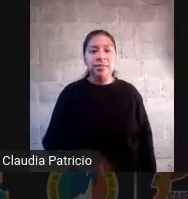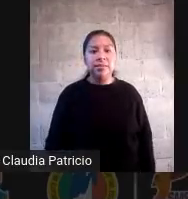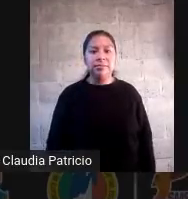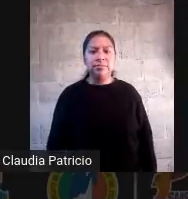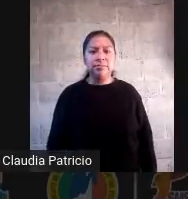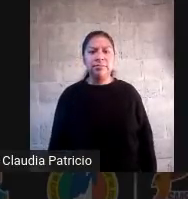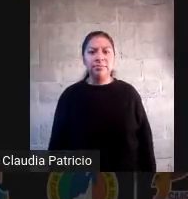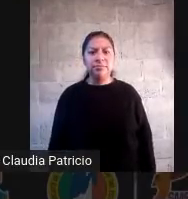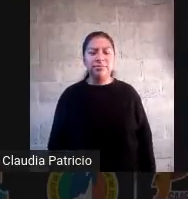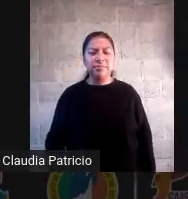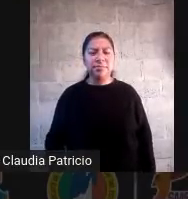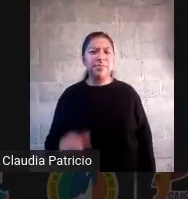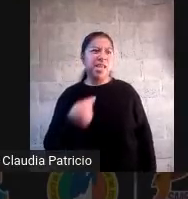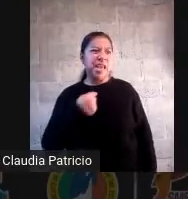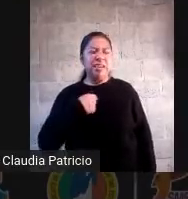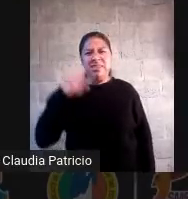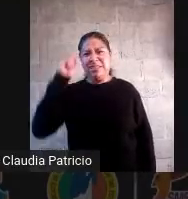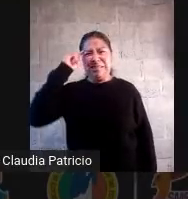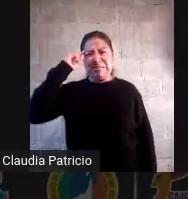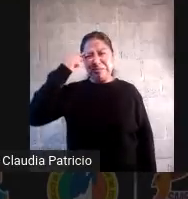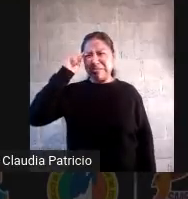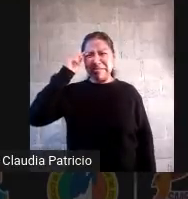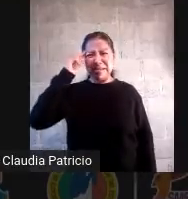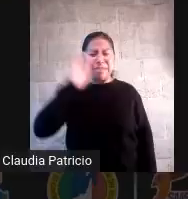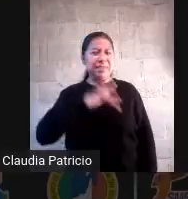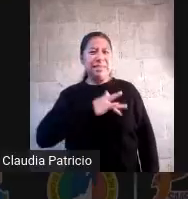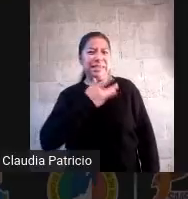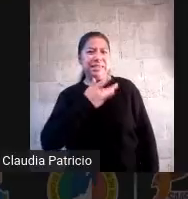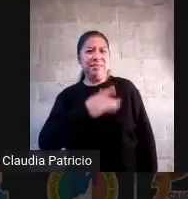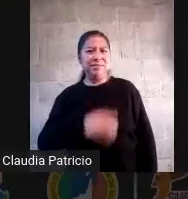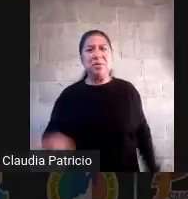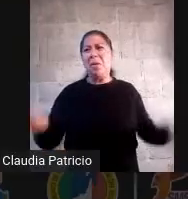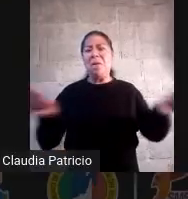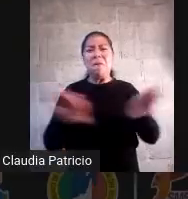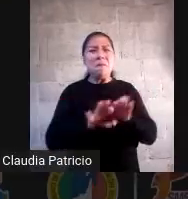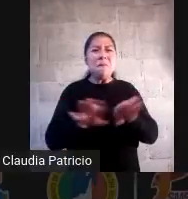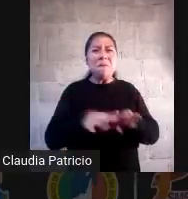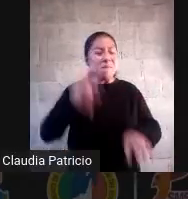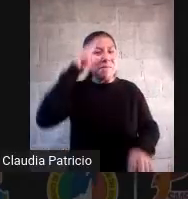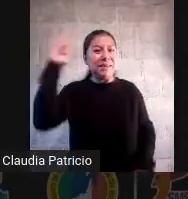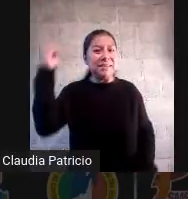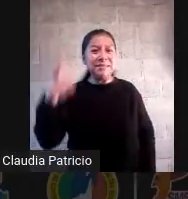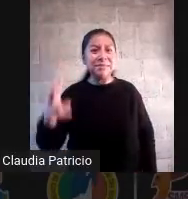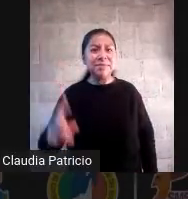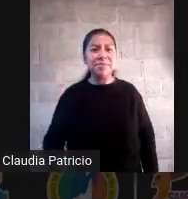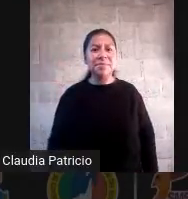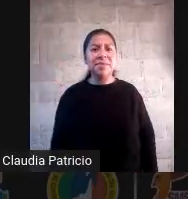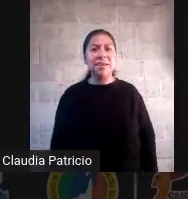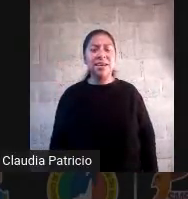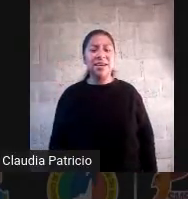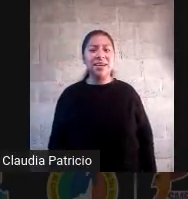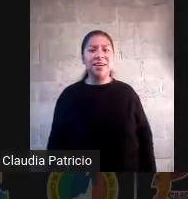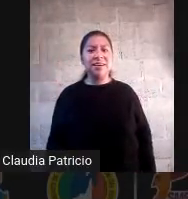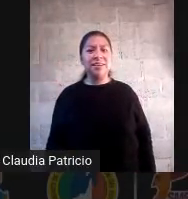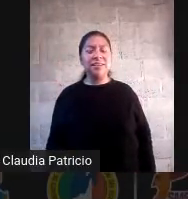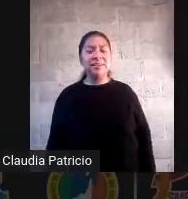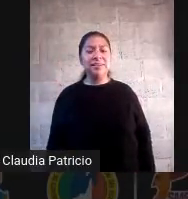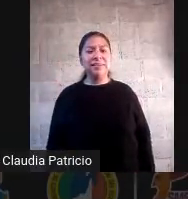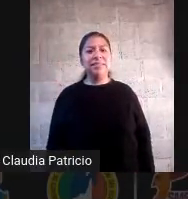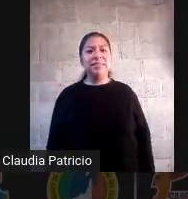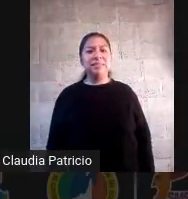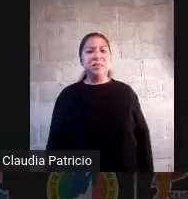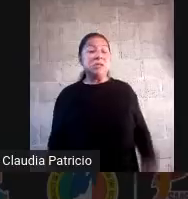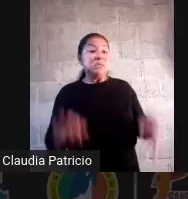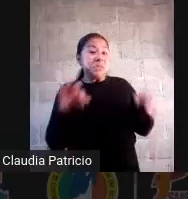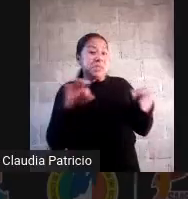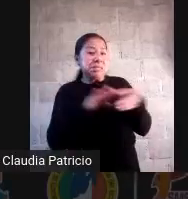siento porque cómo es posible que en méxico tuvimos lo más cercano al estudio basado en fenómenos